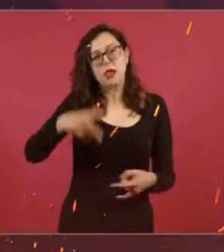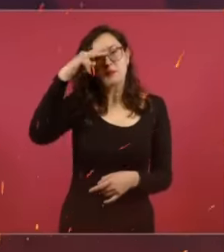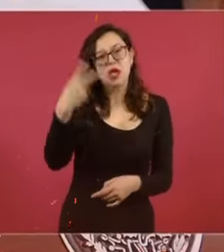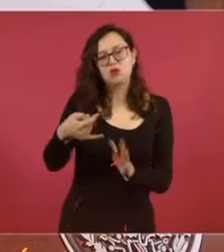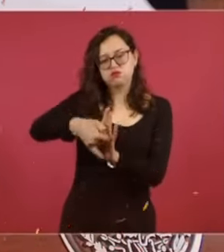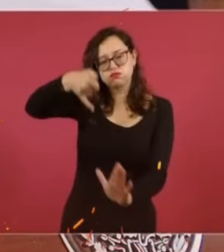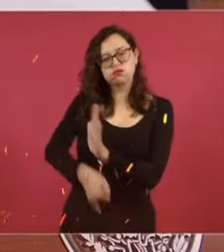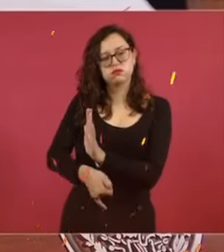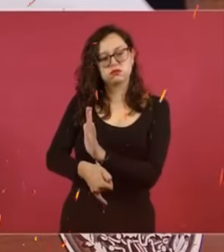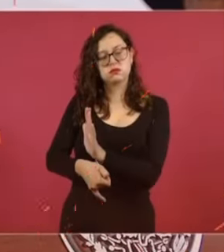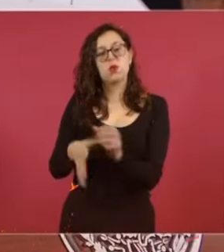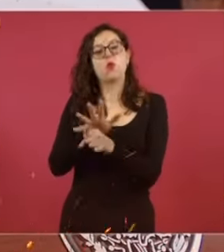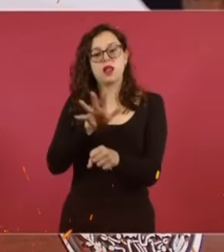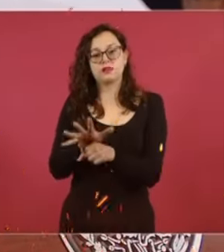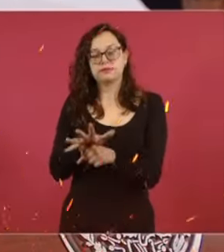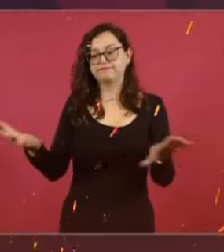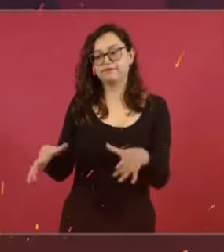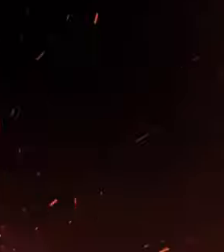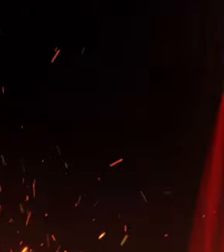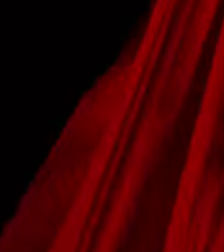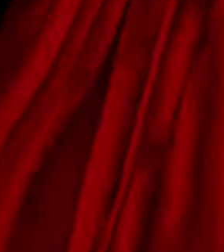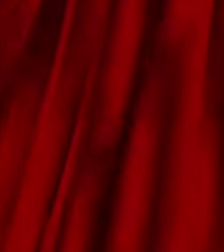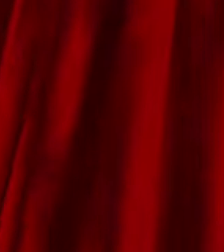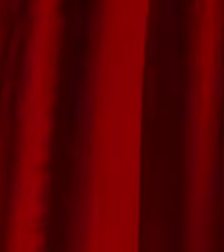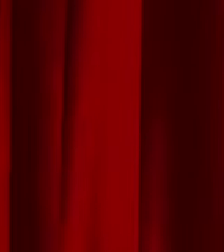con los derechos de los pueblos indígenas.